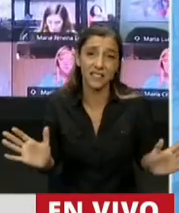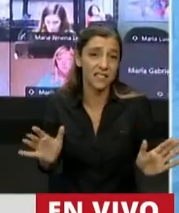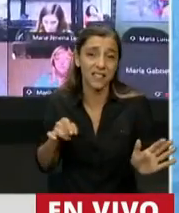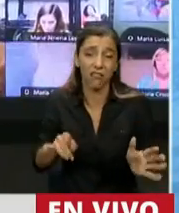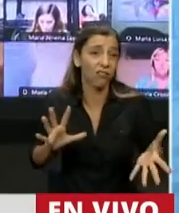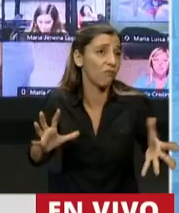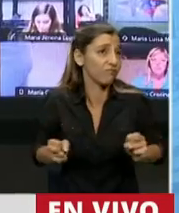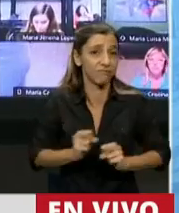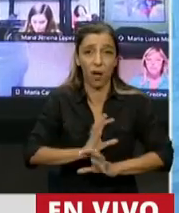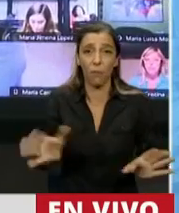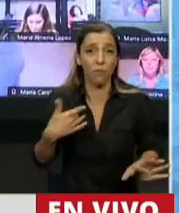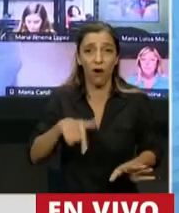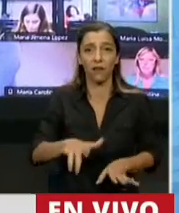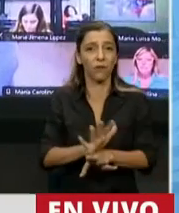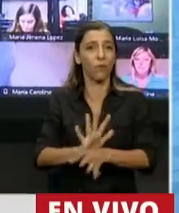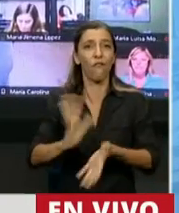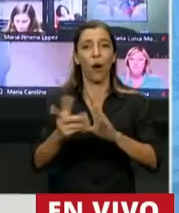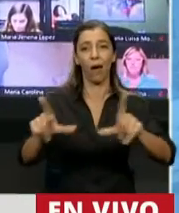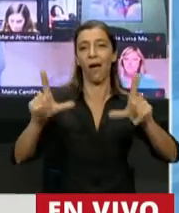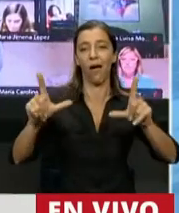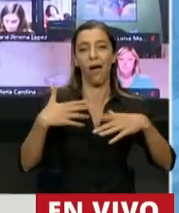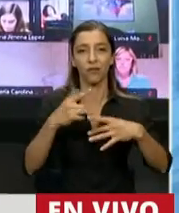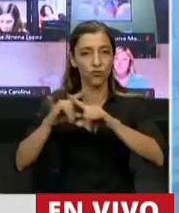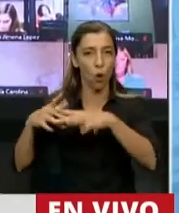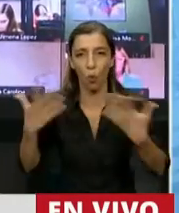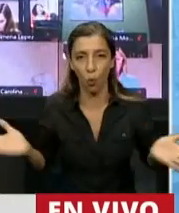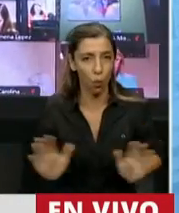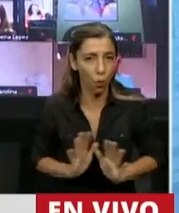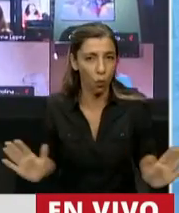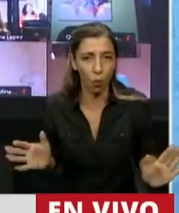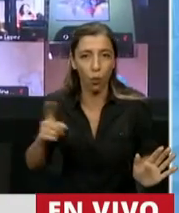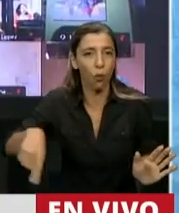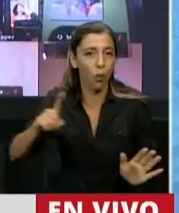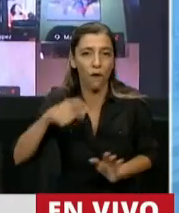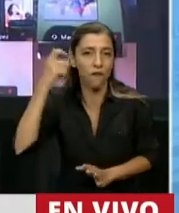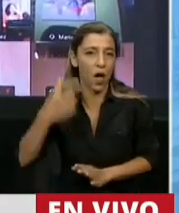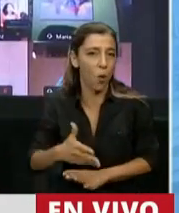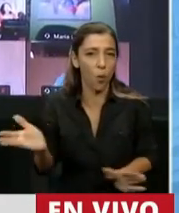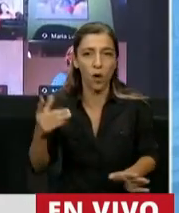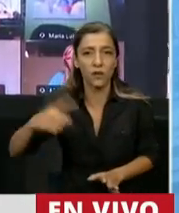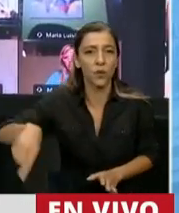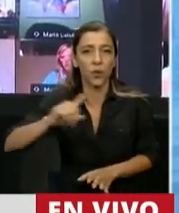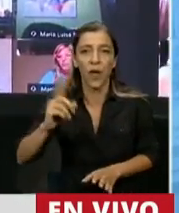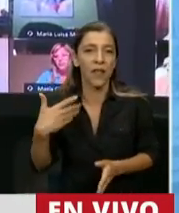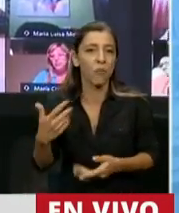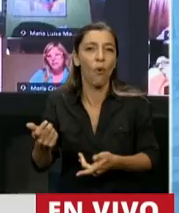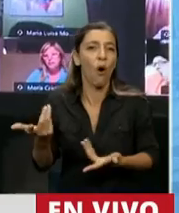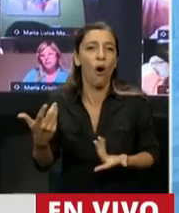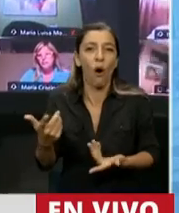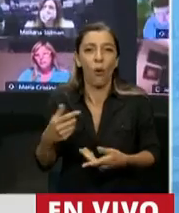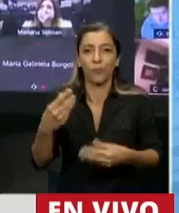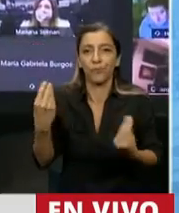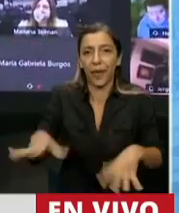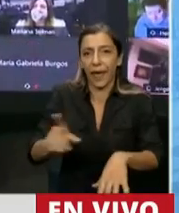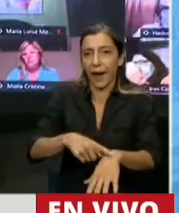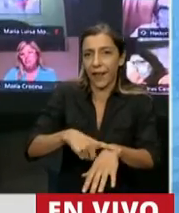este show y otra demostración de ese comportamiento vergonzoso de gastar la representación y hacernos perder el tiempo para hacer